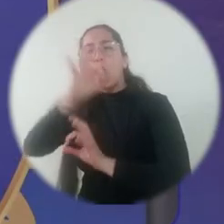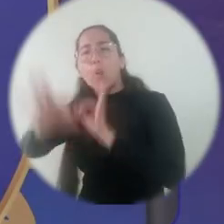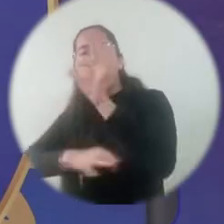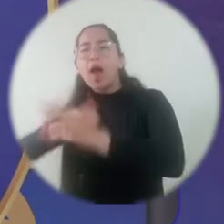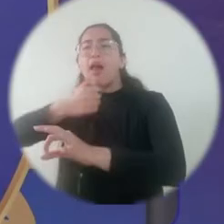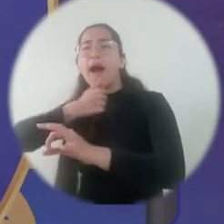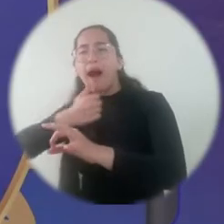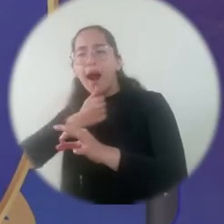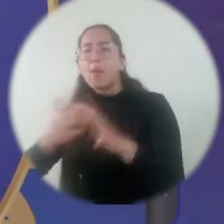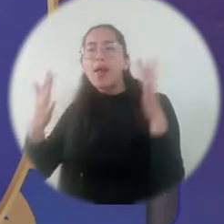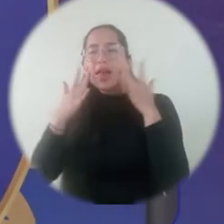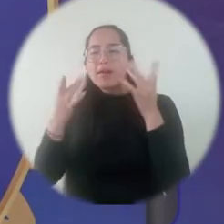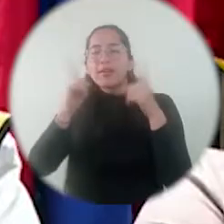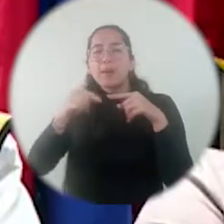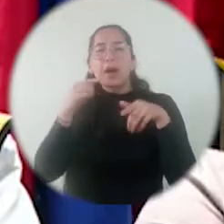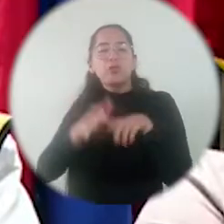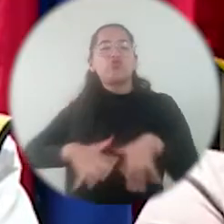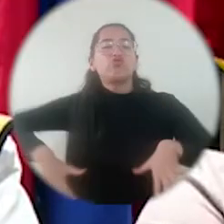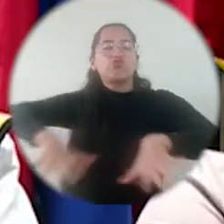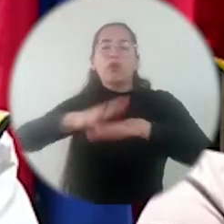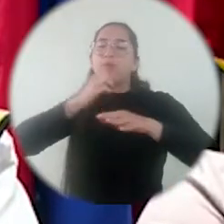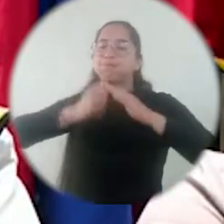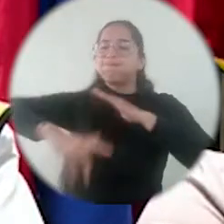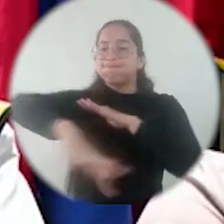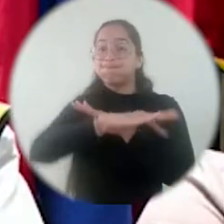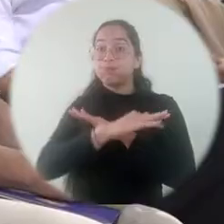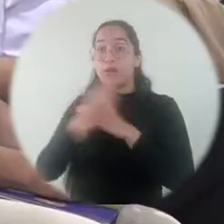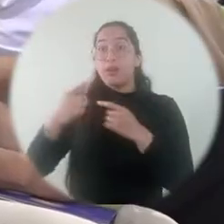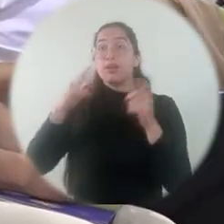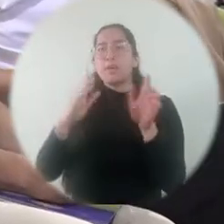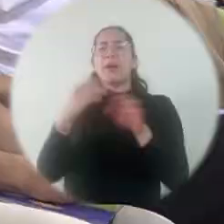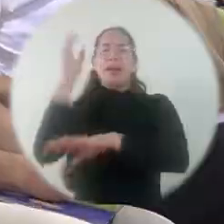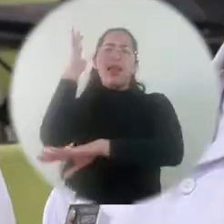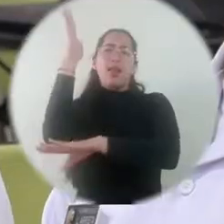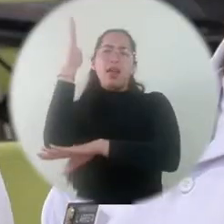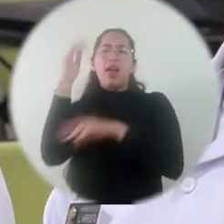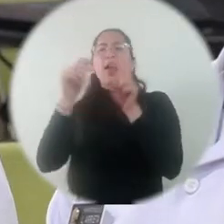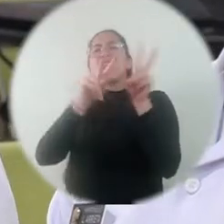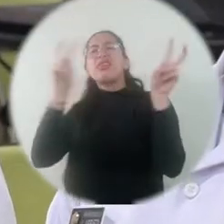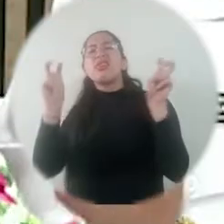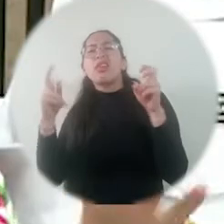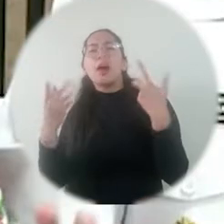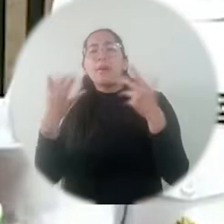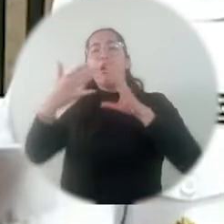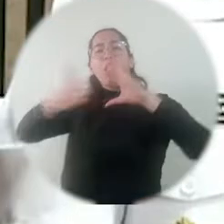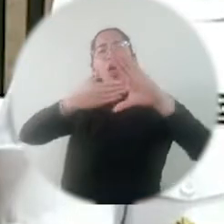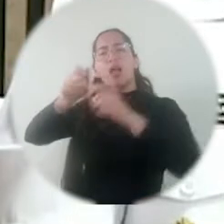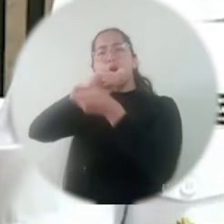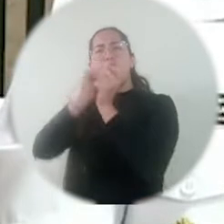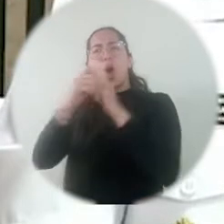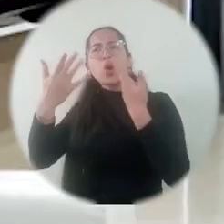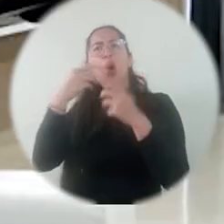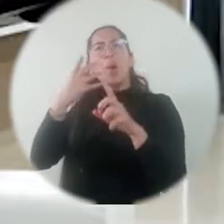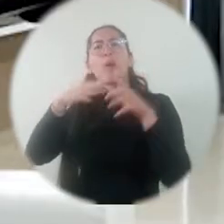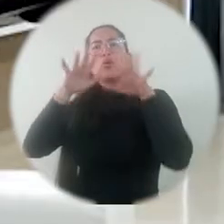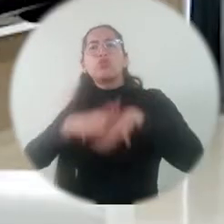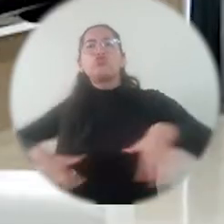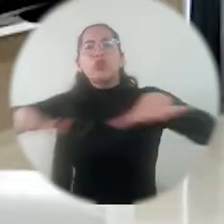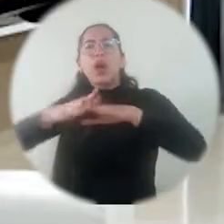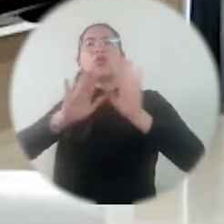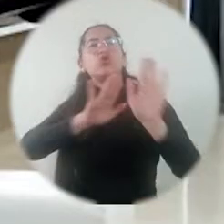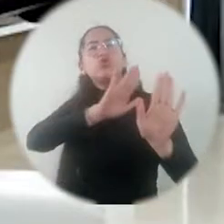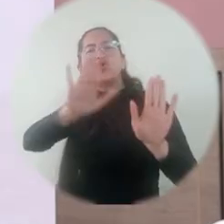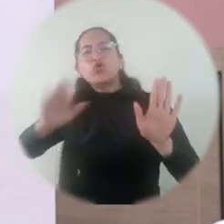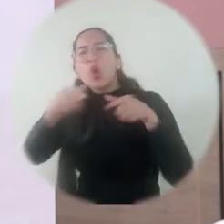nuestras fuentes de agua y nuestros mares. En primer lugar, el foro contó con una charla sobre el cambio climático y las acciones para enfrentarlo en las